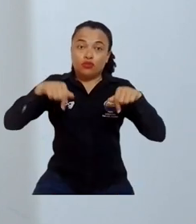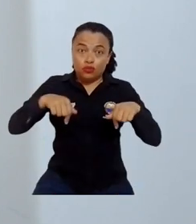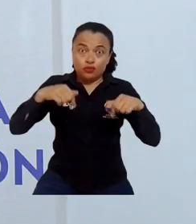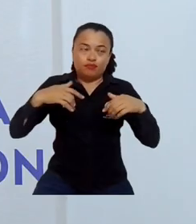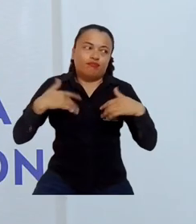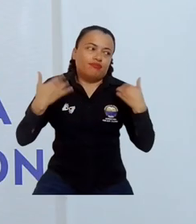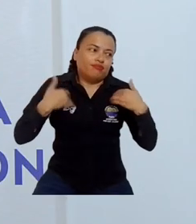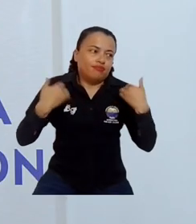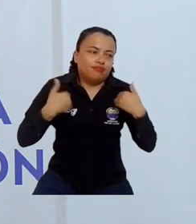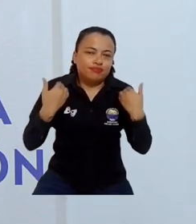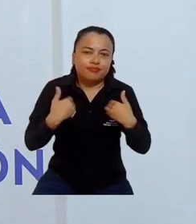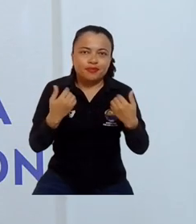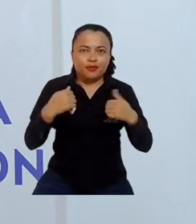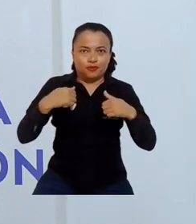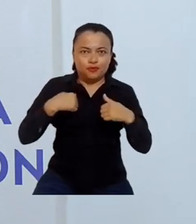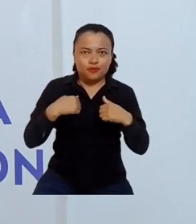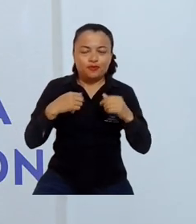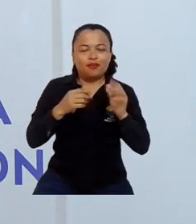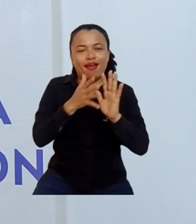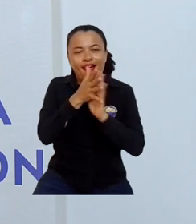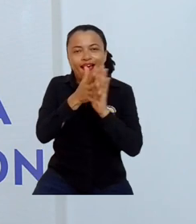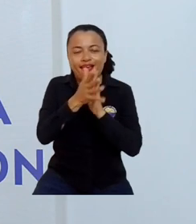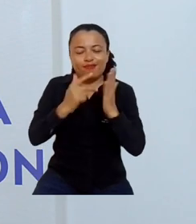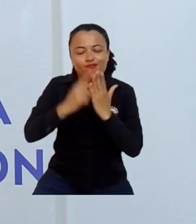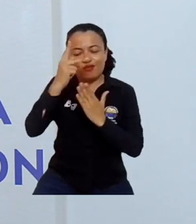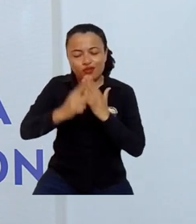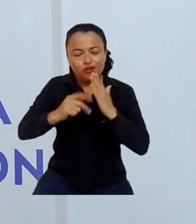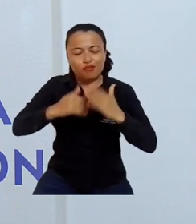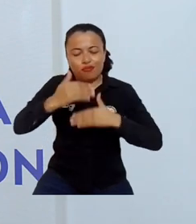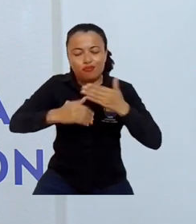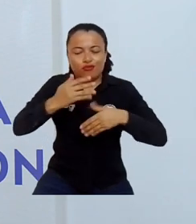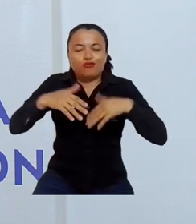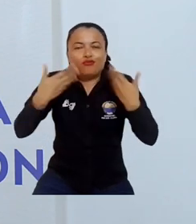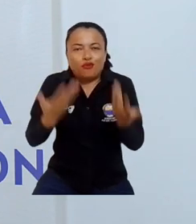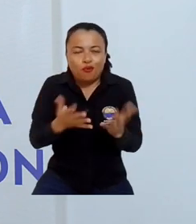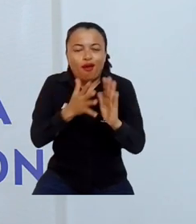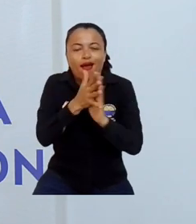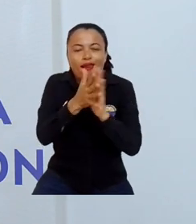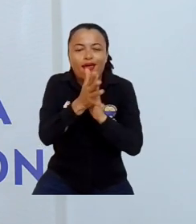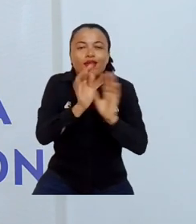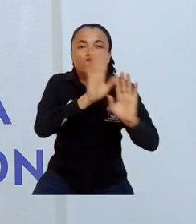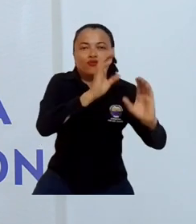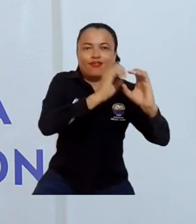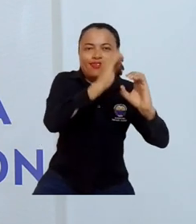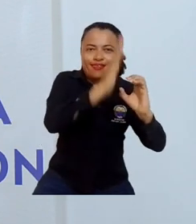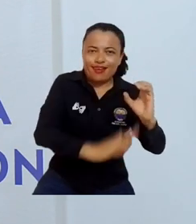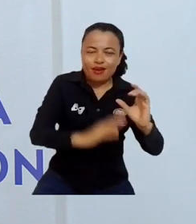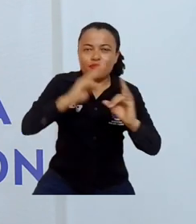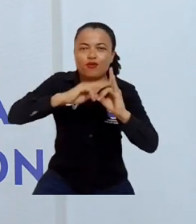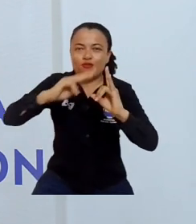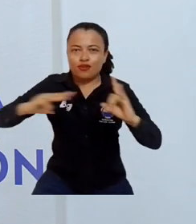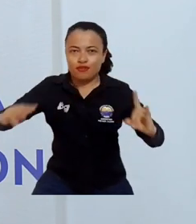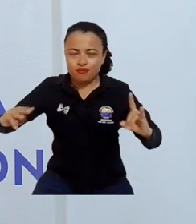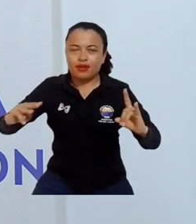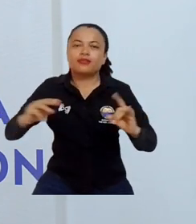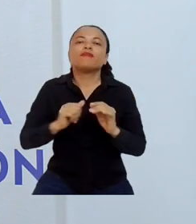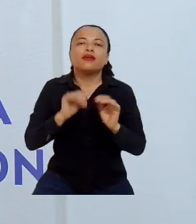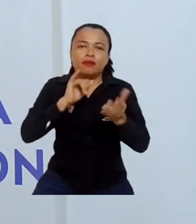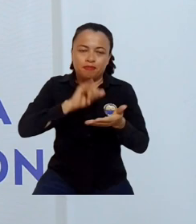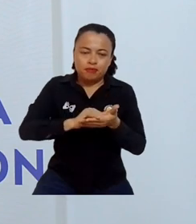el tiempo de nuestras empresas. Bueno, me sentí bastante emocionada de poder compartir junto con la Cámara de Comercio en la Universidad